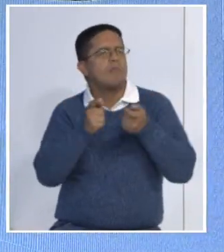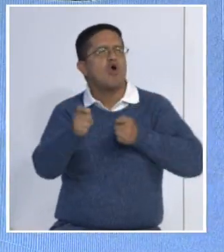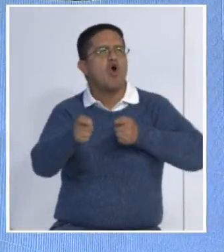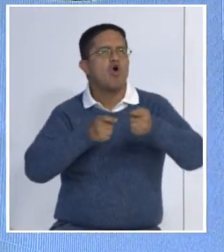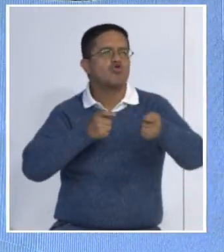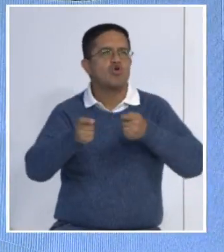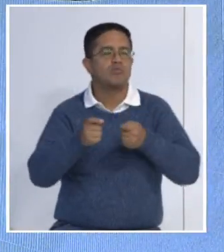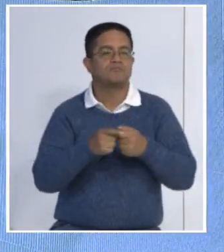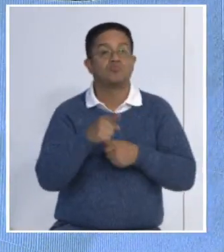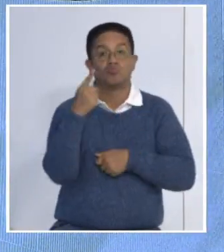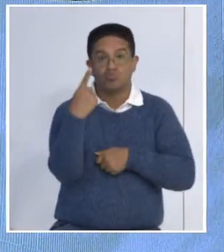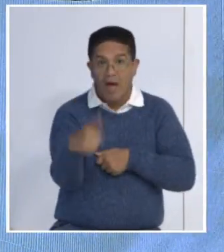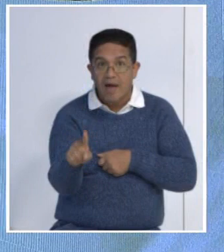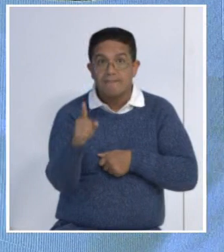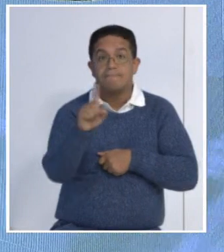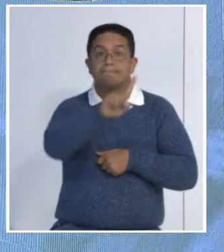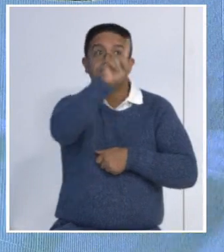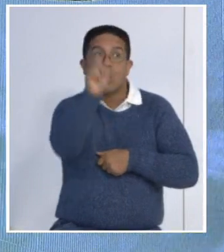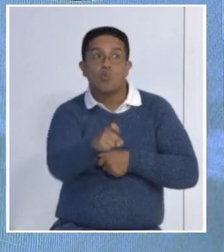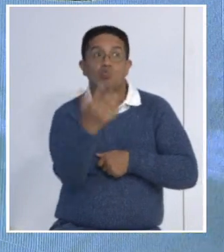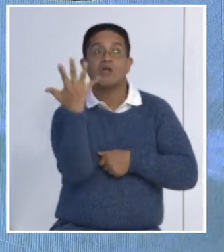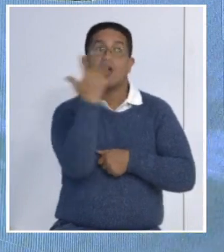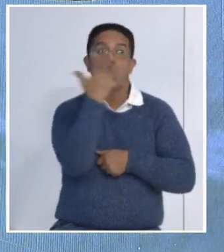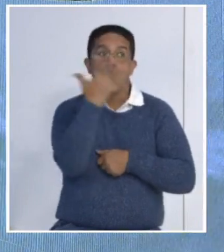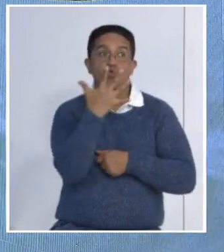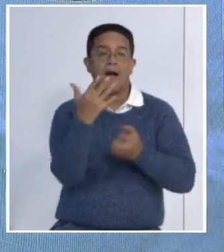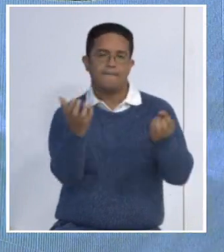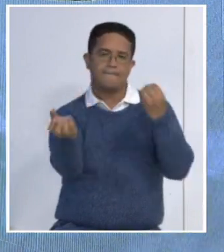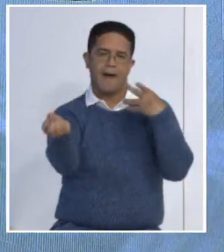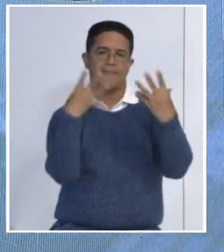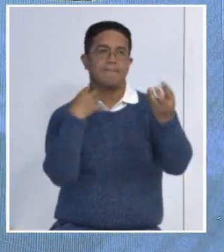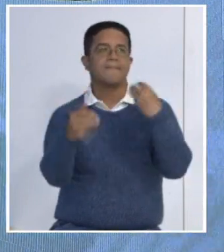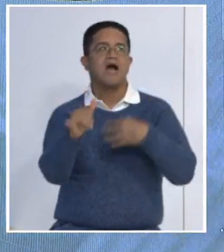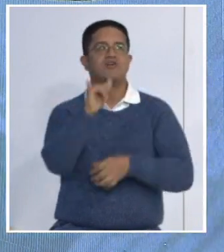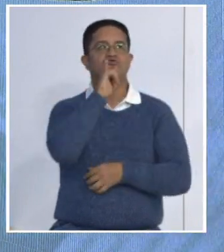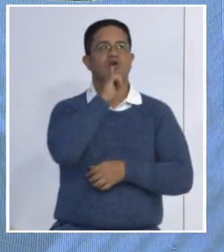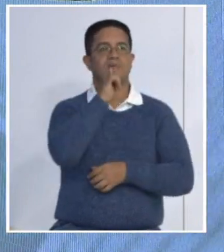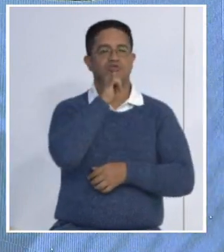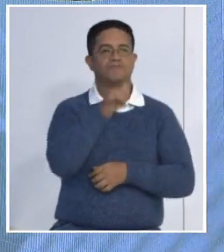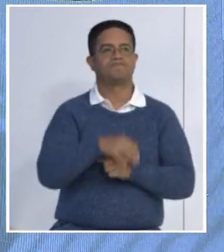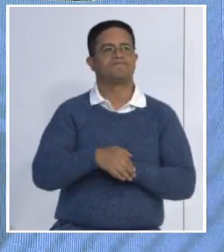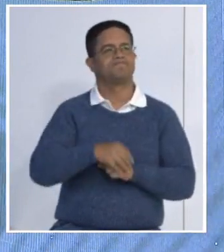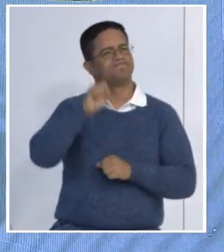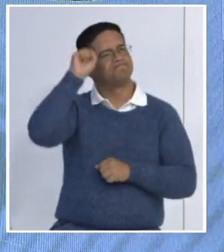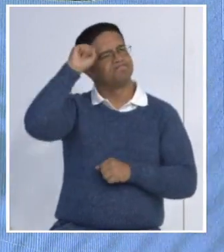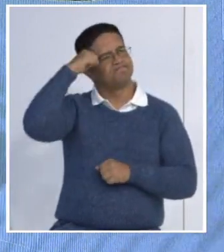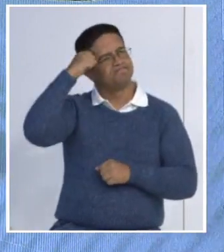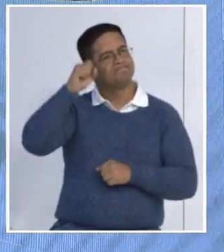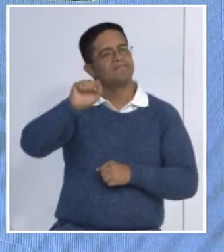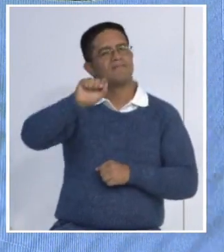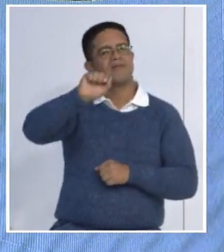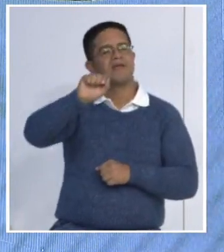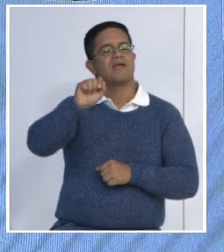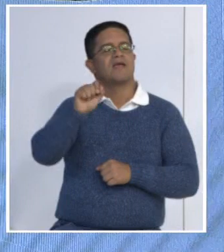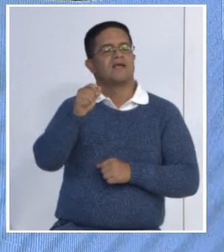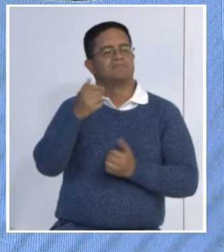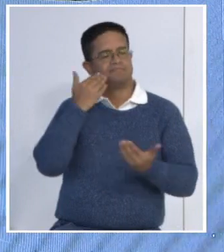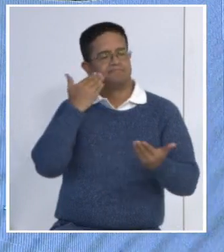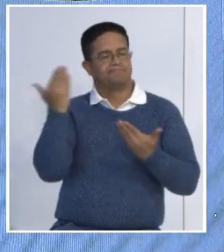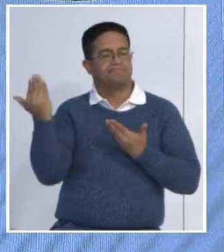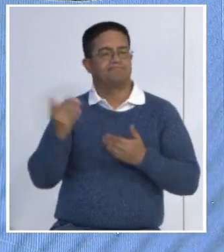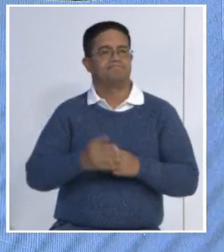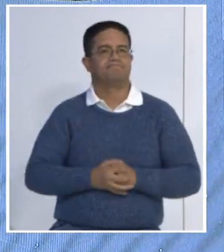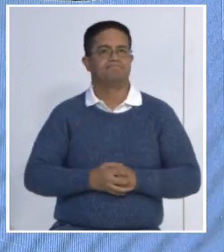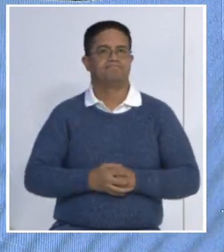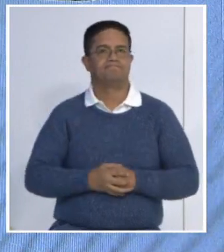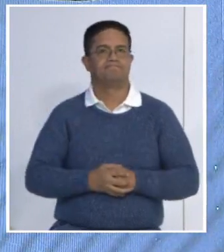Así que si tiene preguntas o comentarios, las redes sociales están a su disposición. Arroba salud que en bajo gb, arroba Daniela J. Salas.